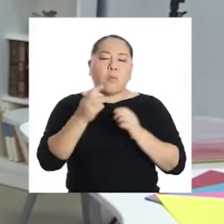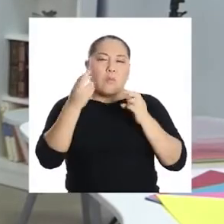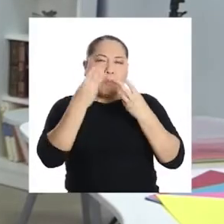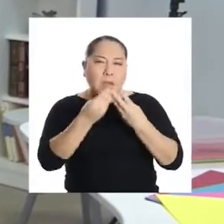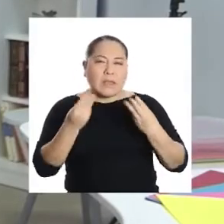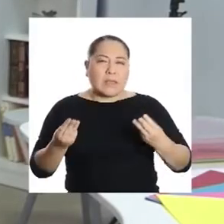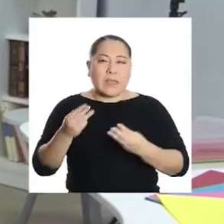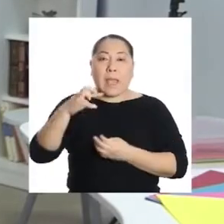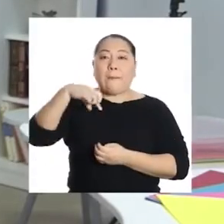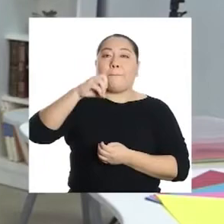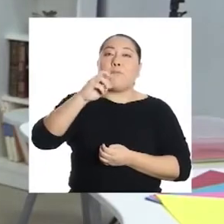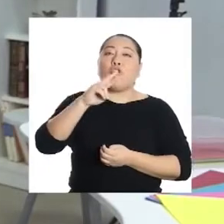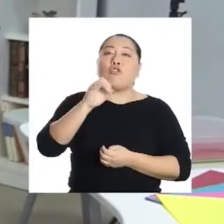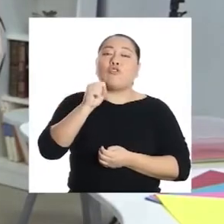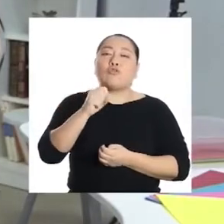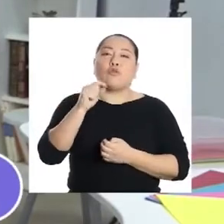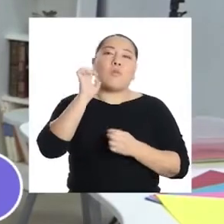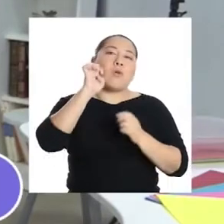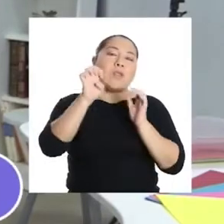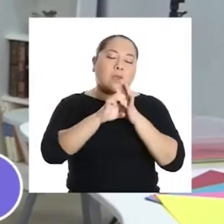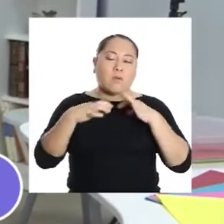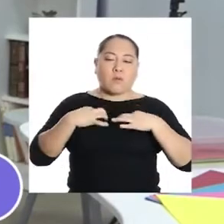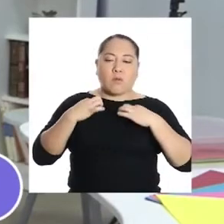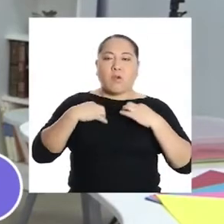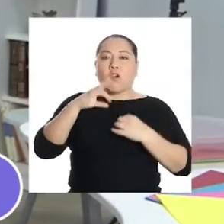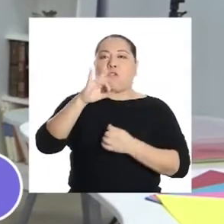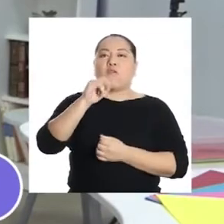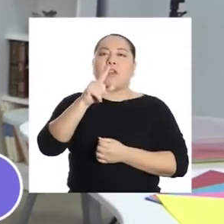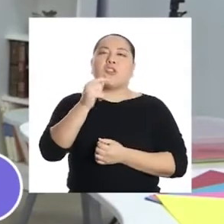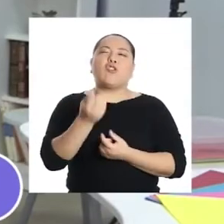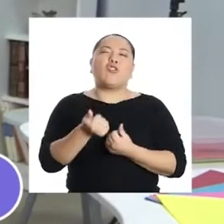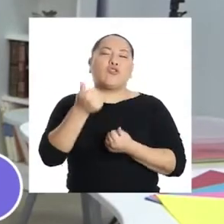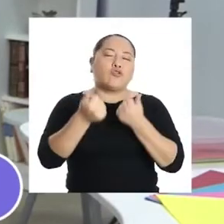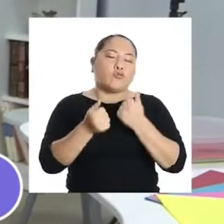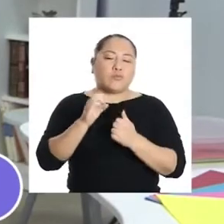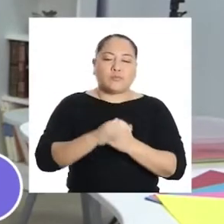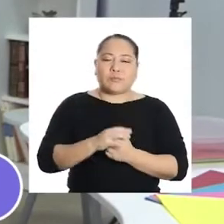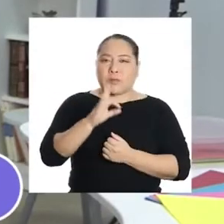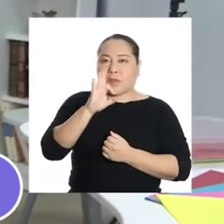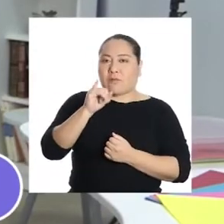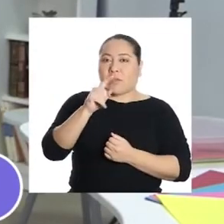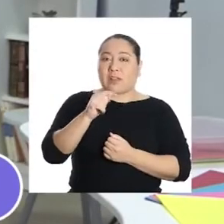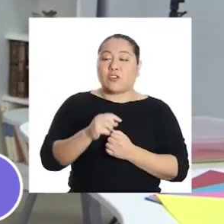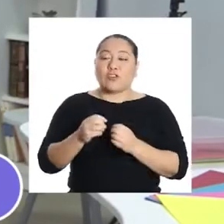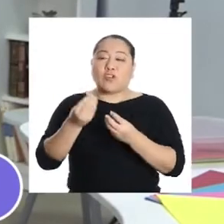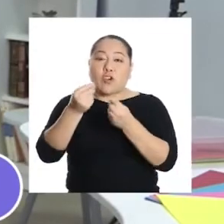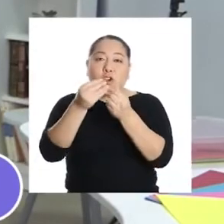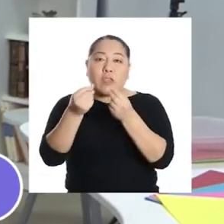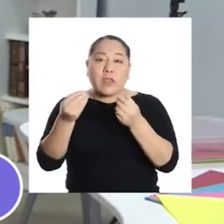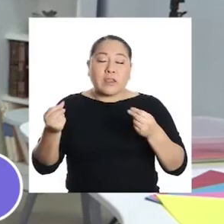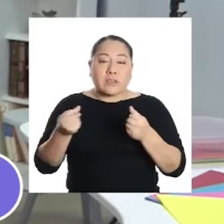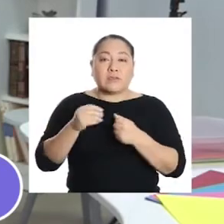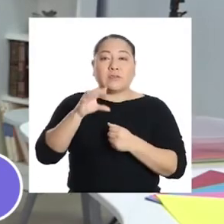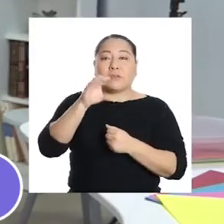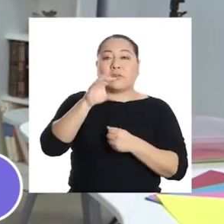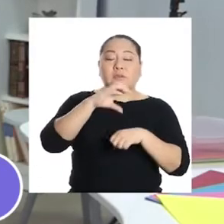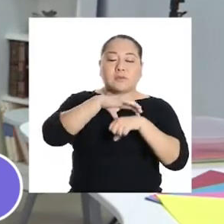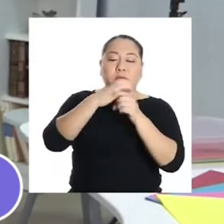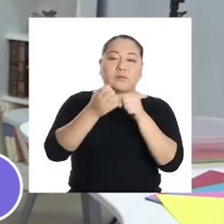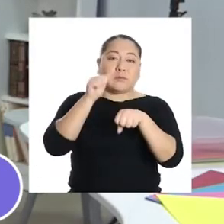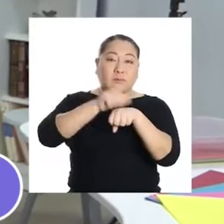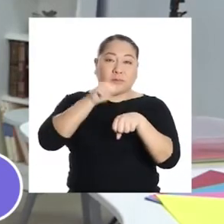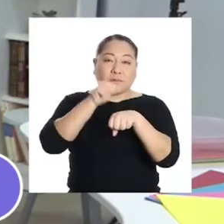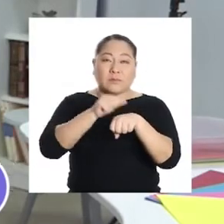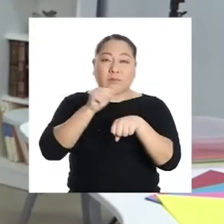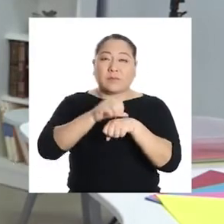porosos, como las telas. Los tipos de filtro pueden ser los siguientes. Filtros con arena, filtros con carbón